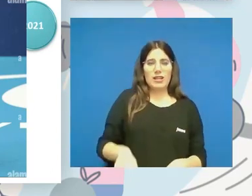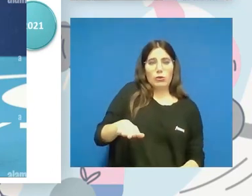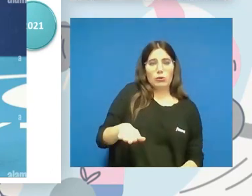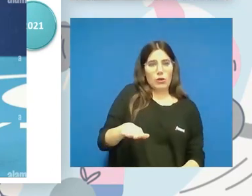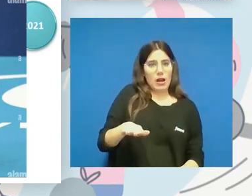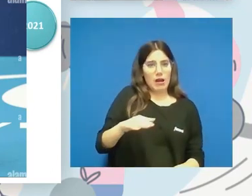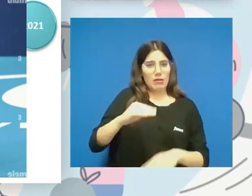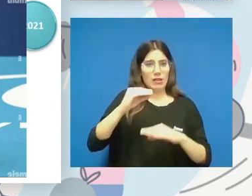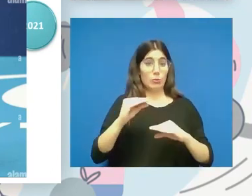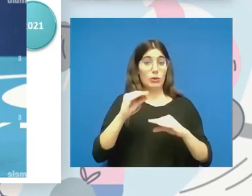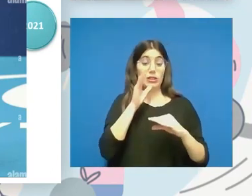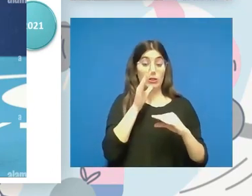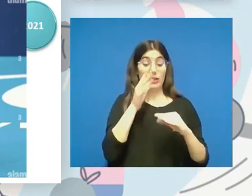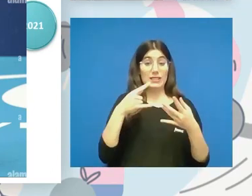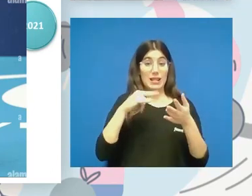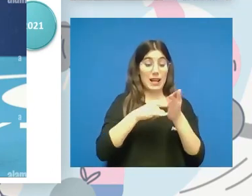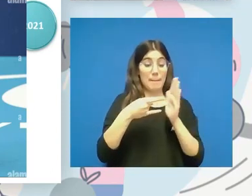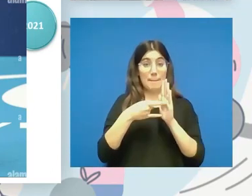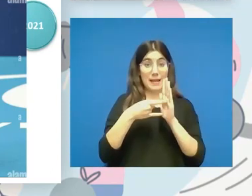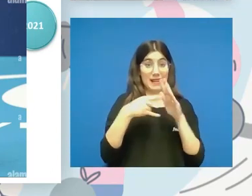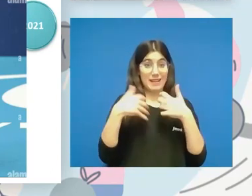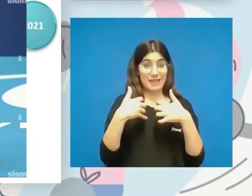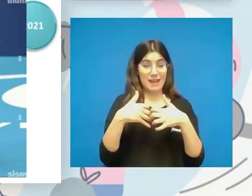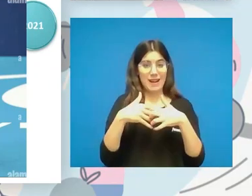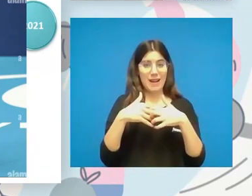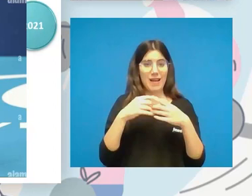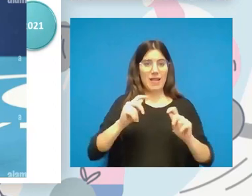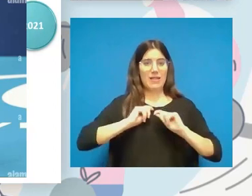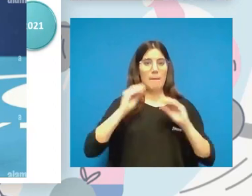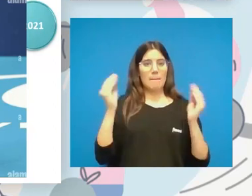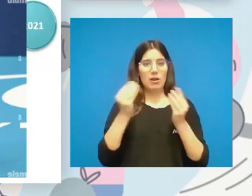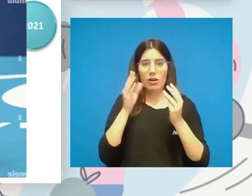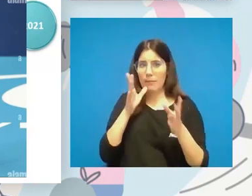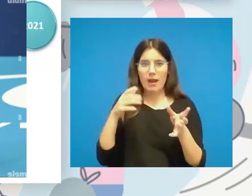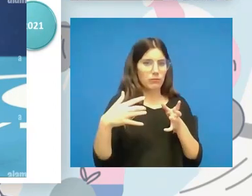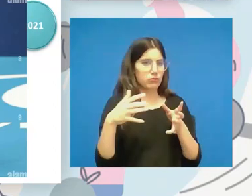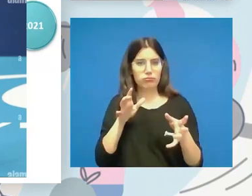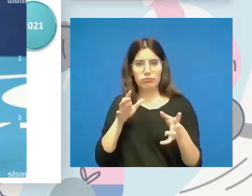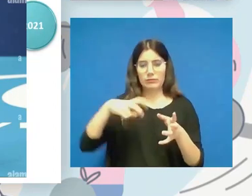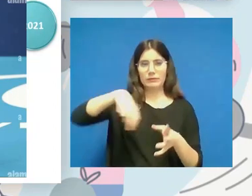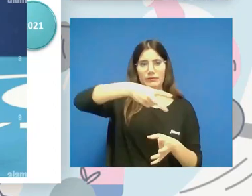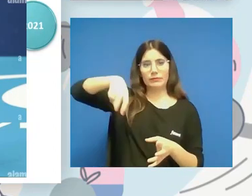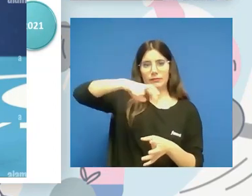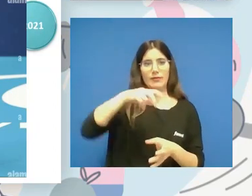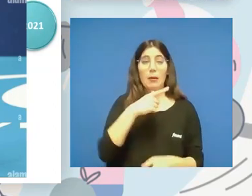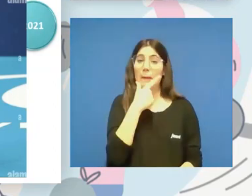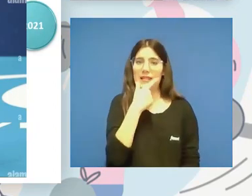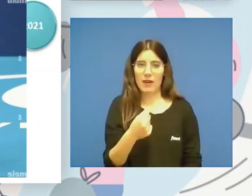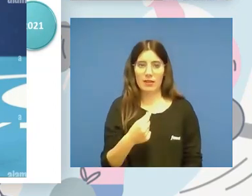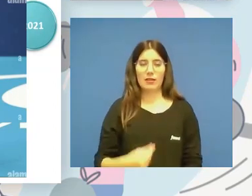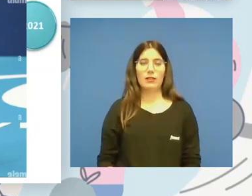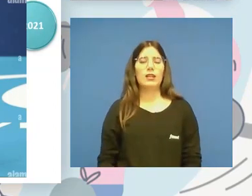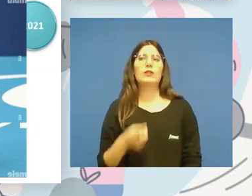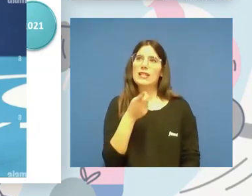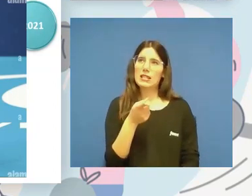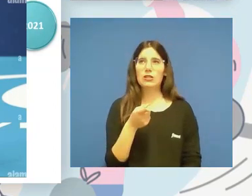donde biomecánicamente mejora todas sus funciones a la hora de los giros, los golpeos, etc. Entonces, todo